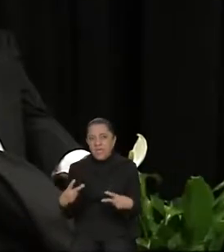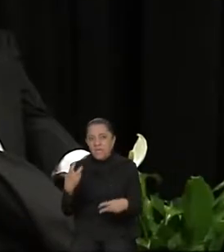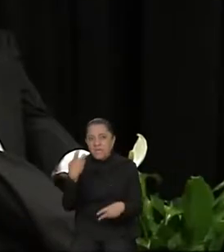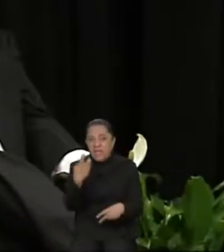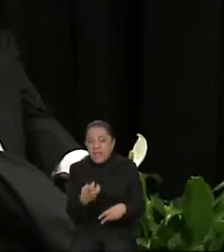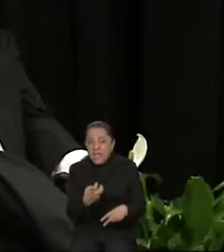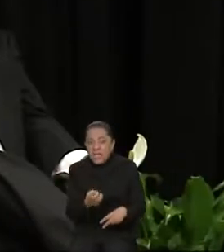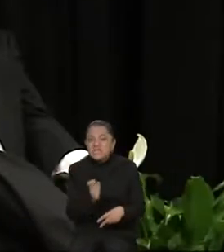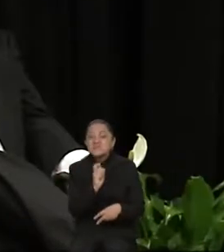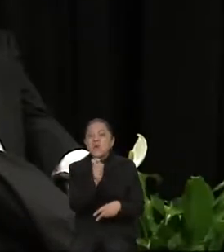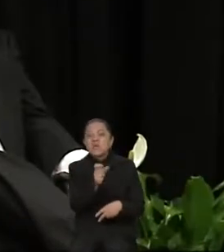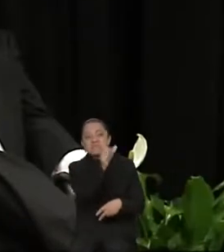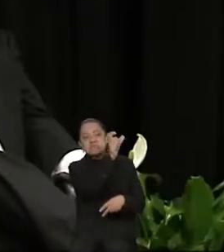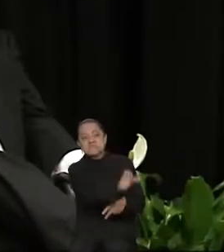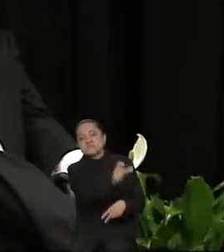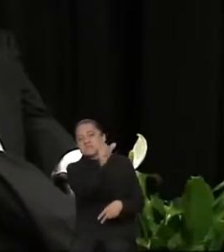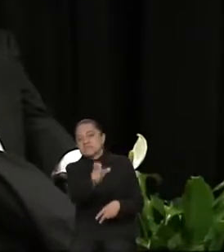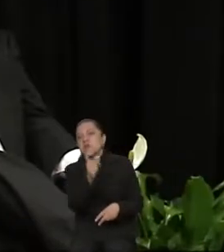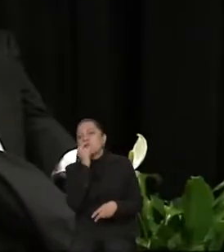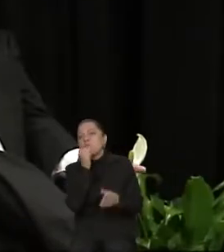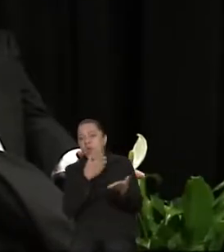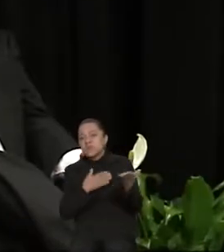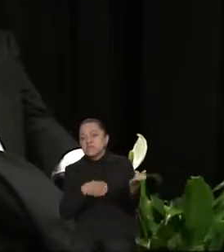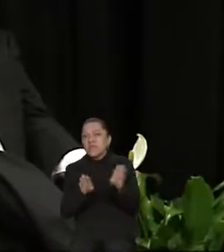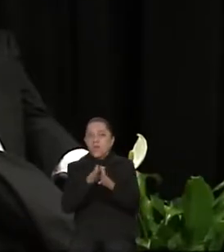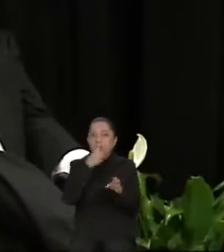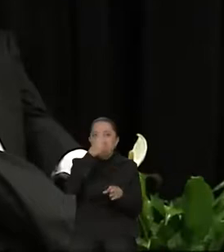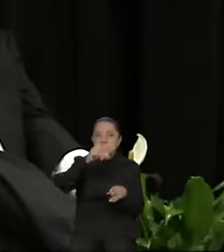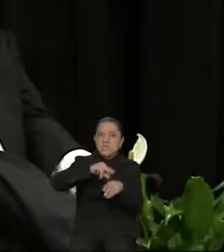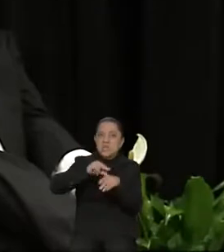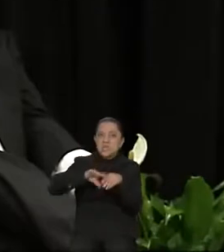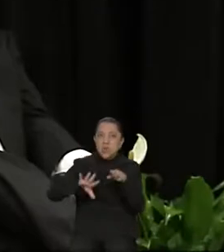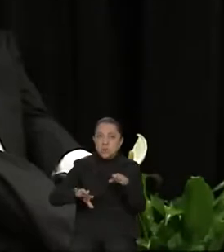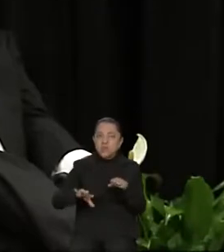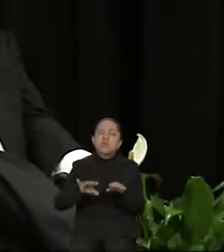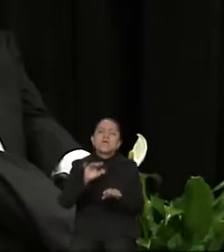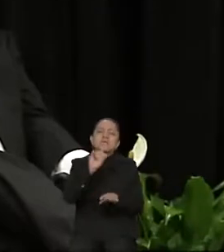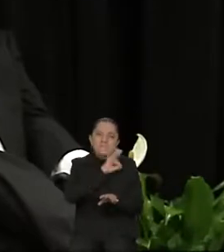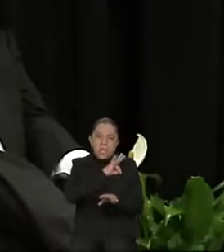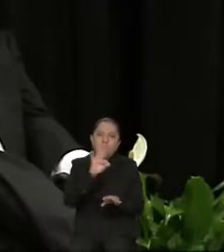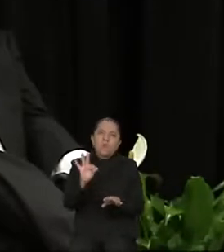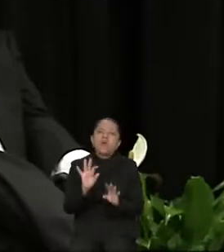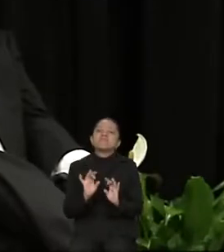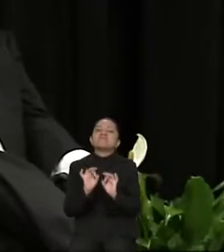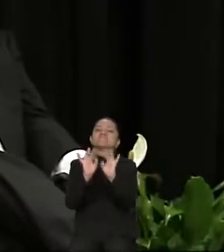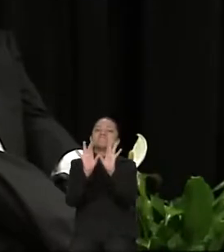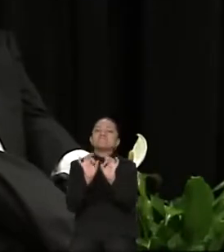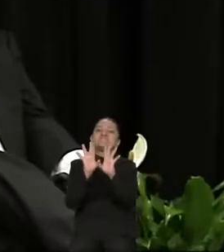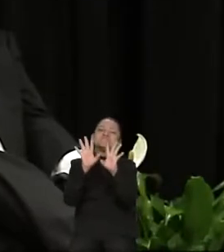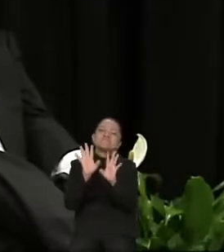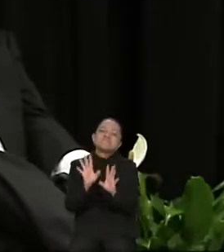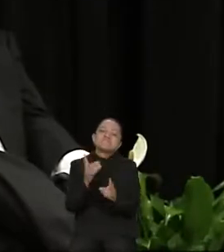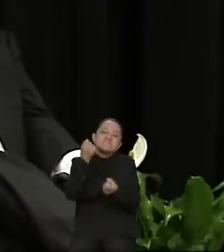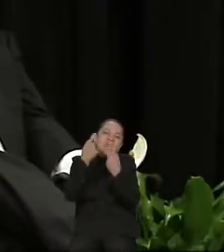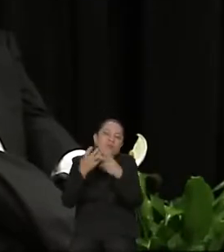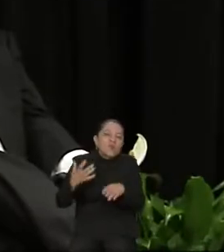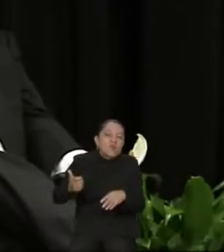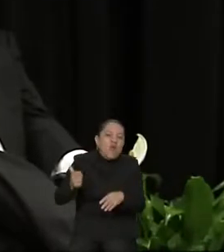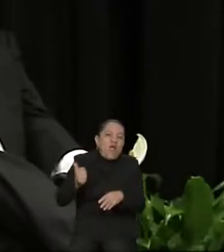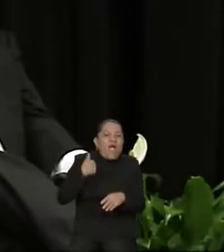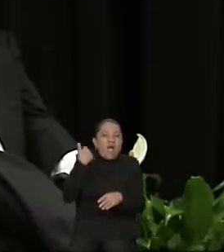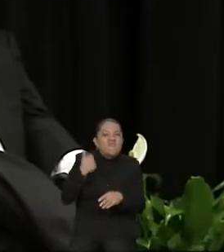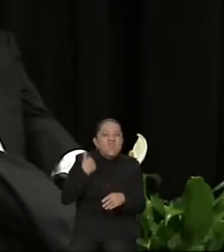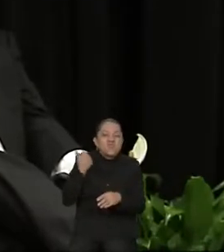policiales. Como lo decía la doctora, se pueden cometer algunos abusos y estos deben denunciarse, pero no